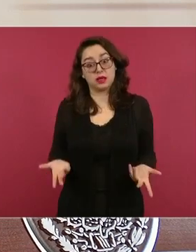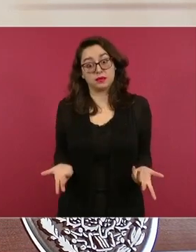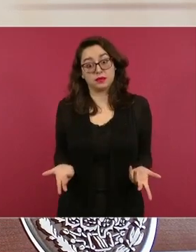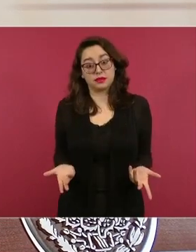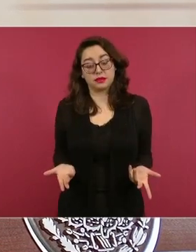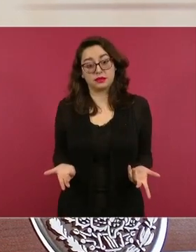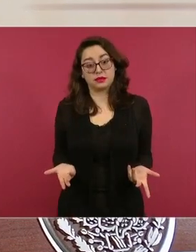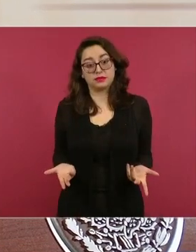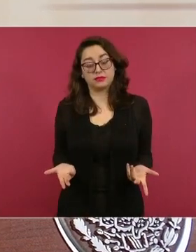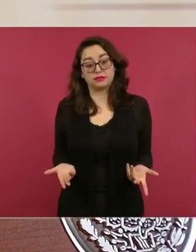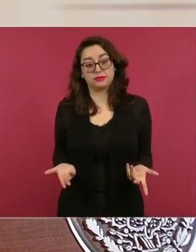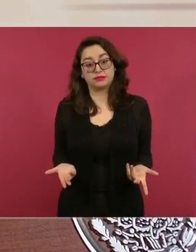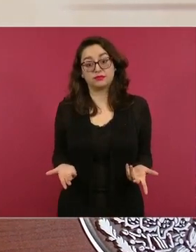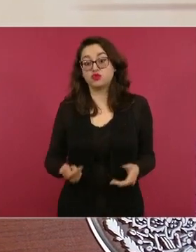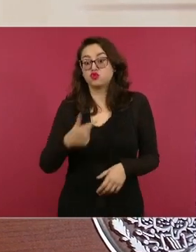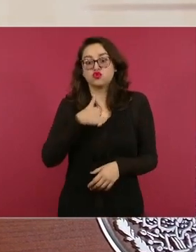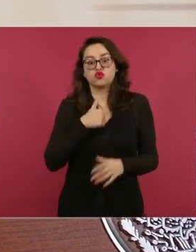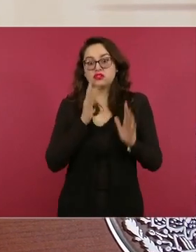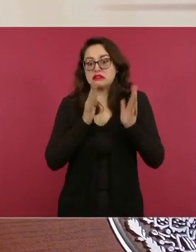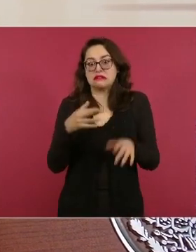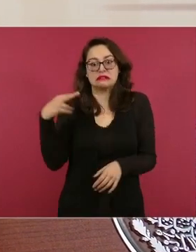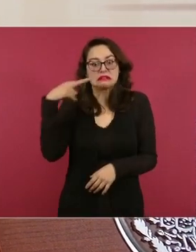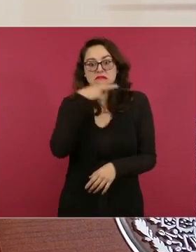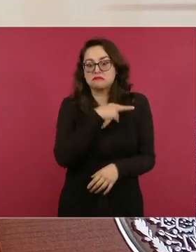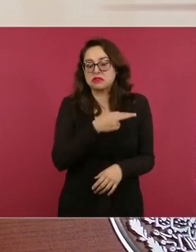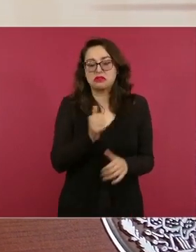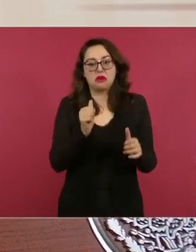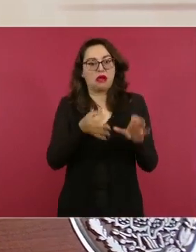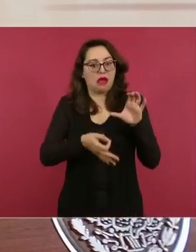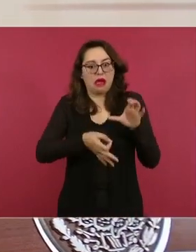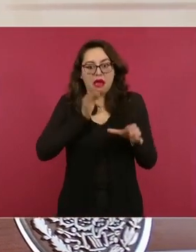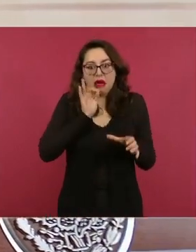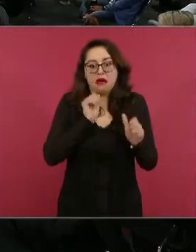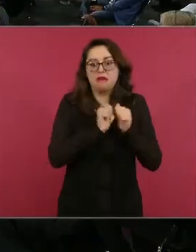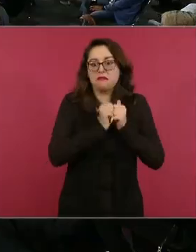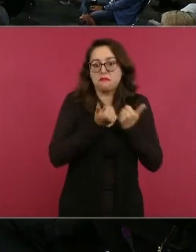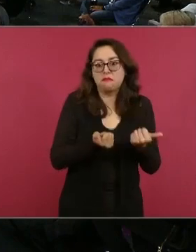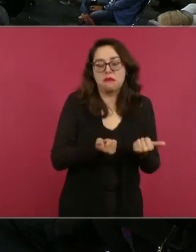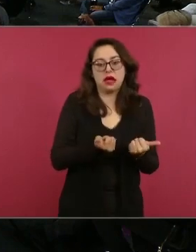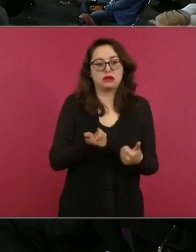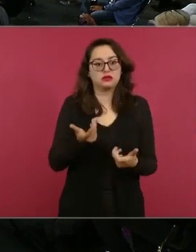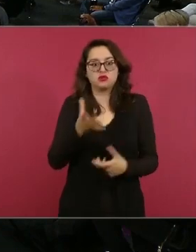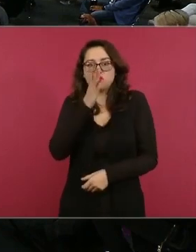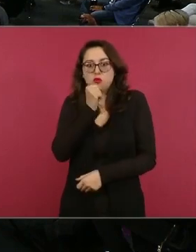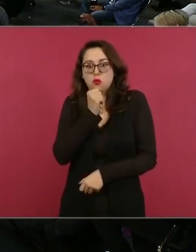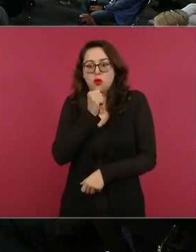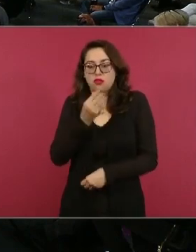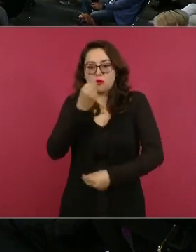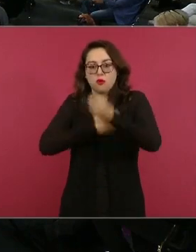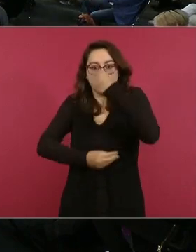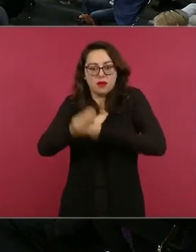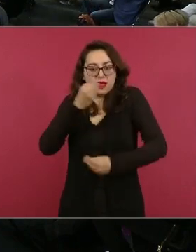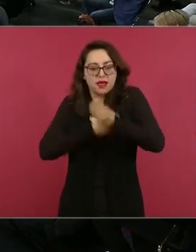va a ser un café con pan nada más el que voy a no va haber desayuno